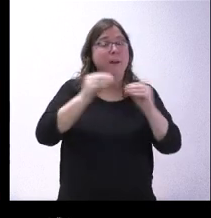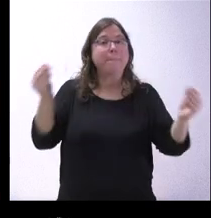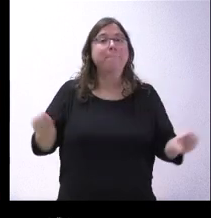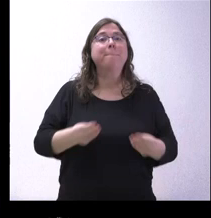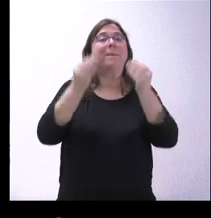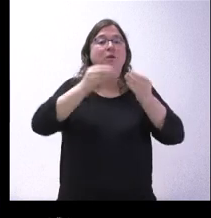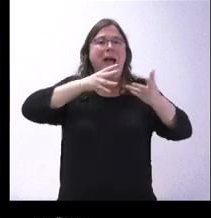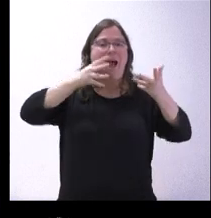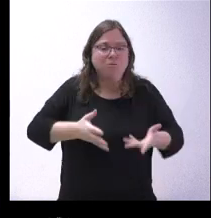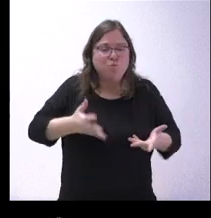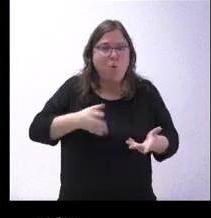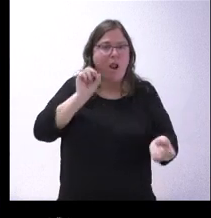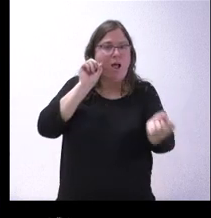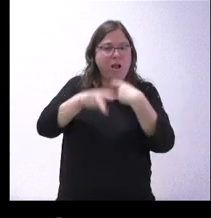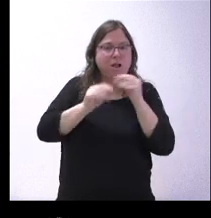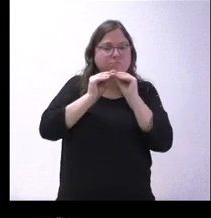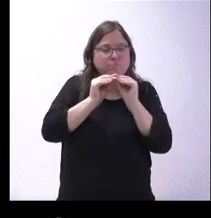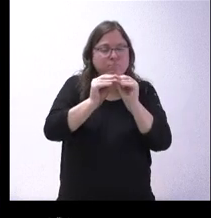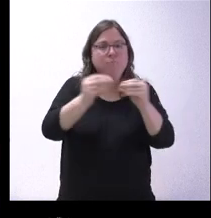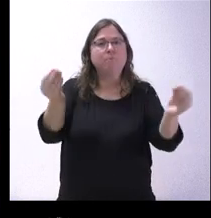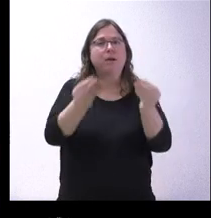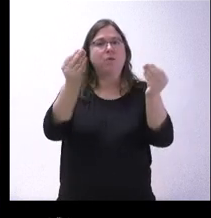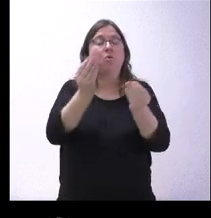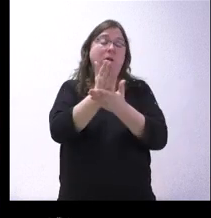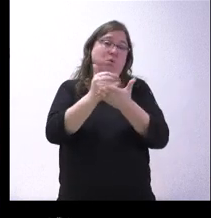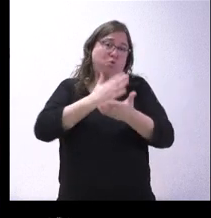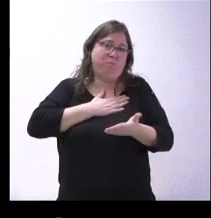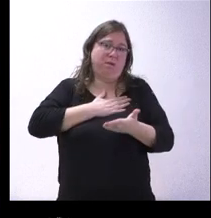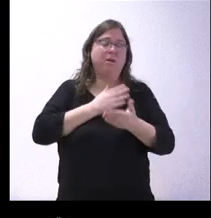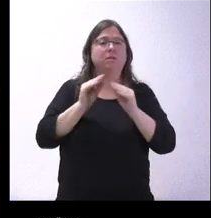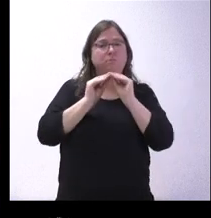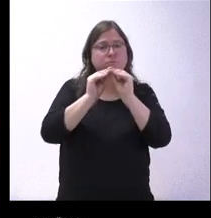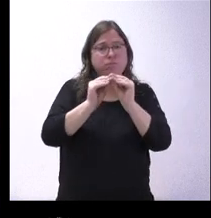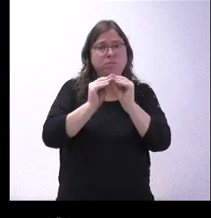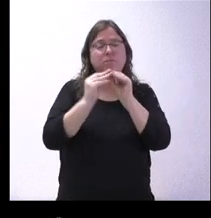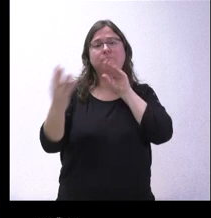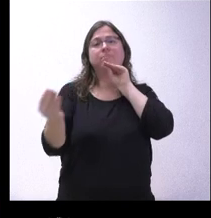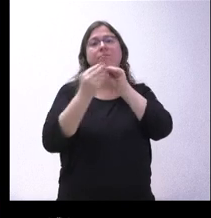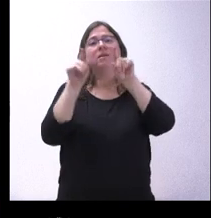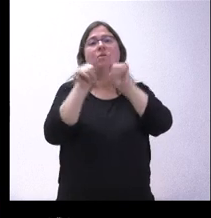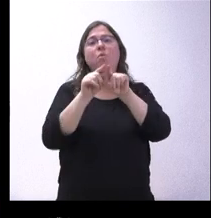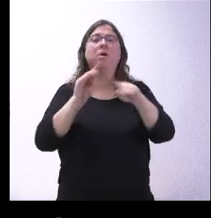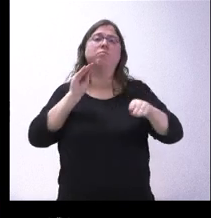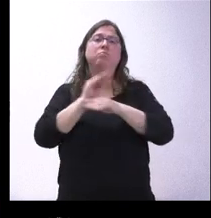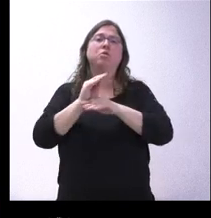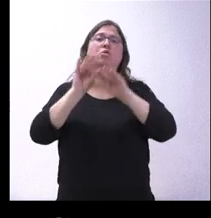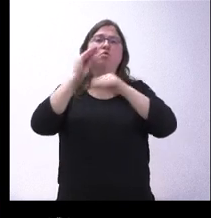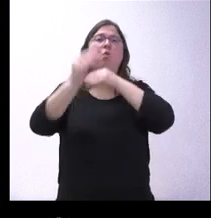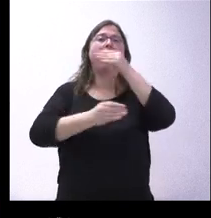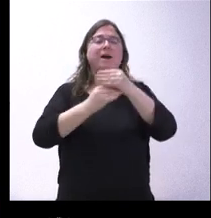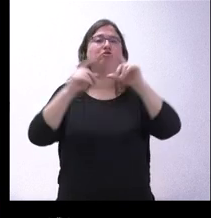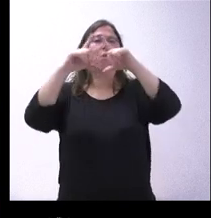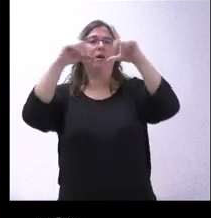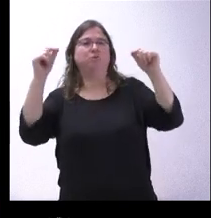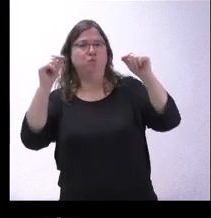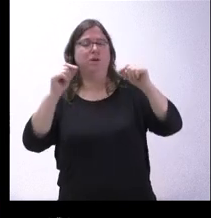la actual carretera de una ciudad autonómica, acorde con el arreglo y la inversión que, por su parte, van a hacer en